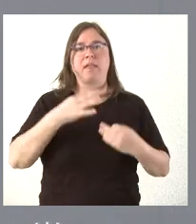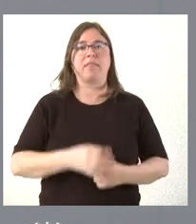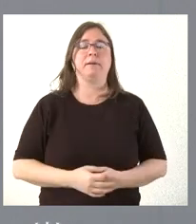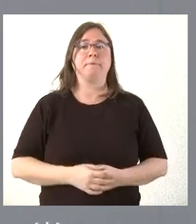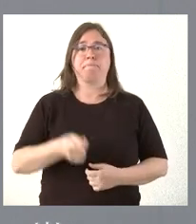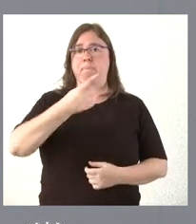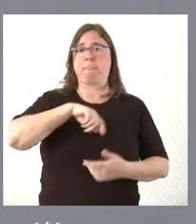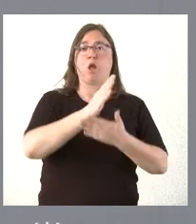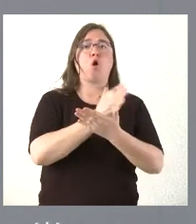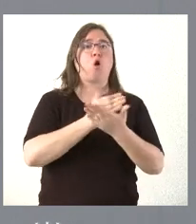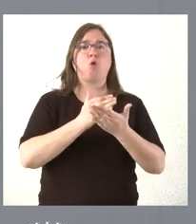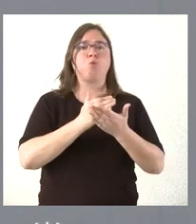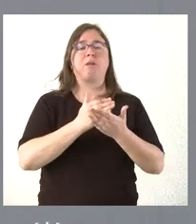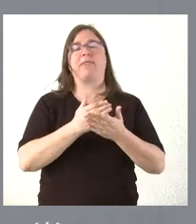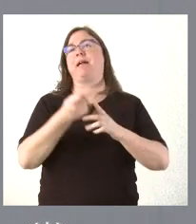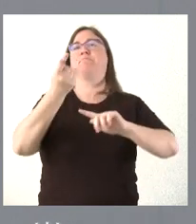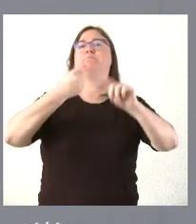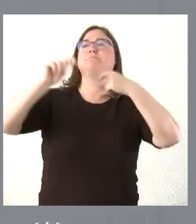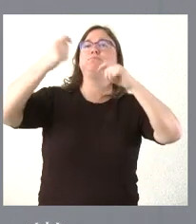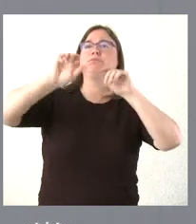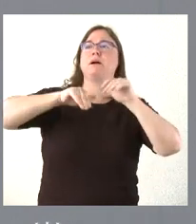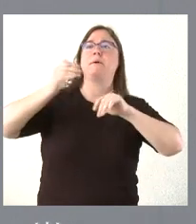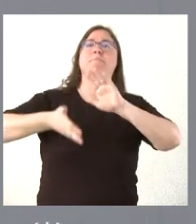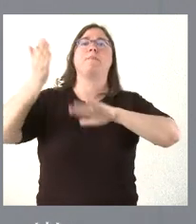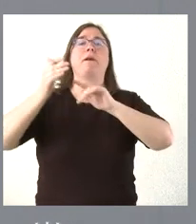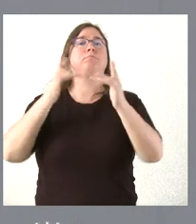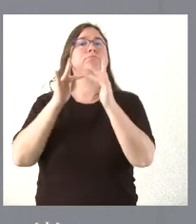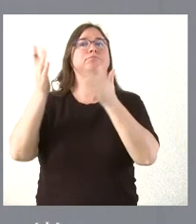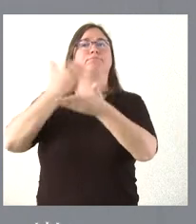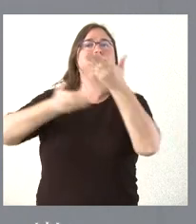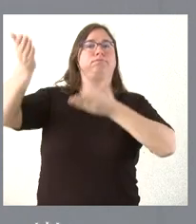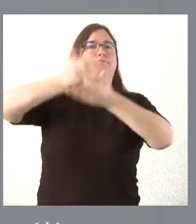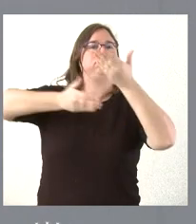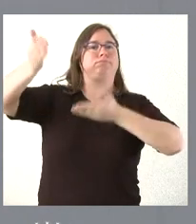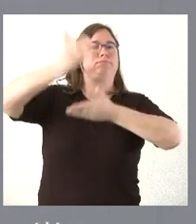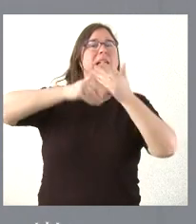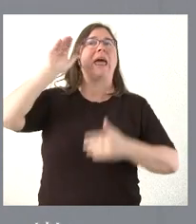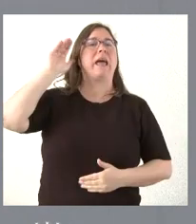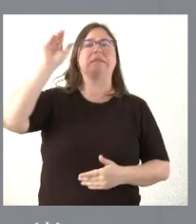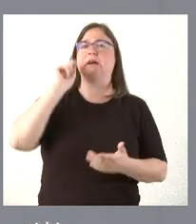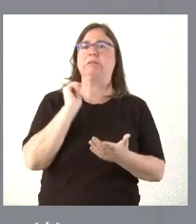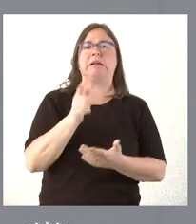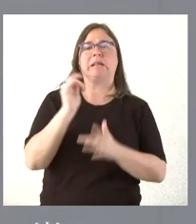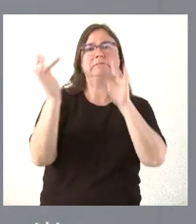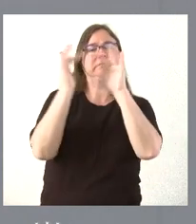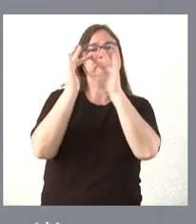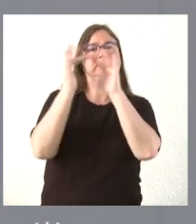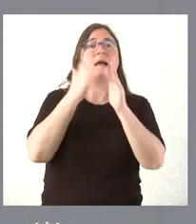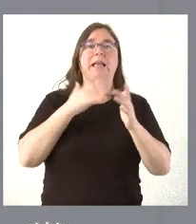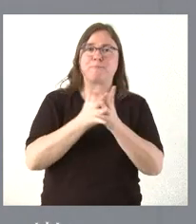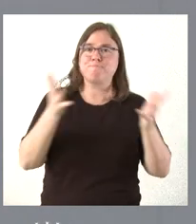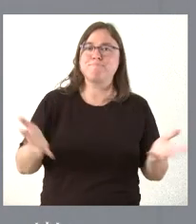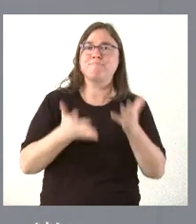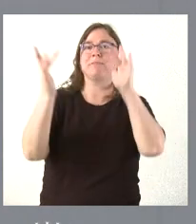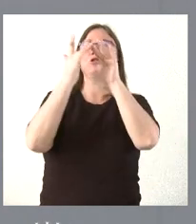nuestra es una comunidad que exporta más de lo que importa y, por tanto, nuestras relaciones comerciales con el exterior son muy fructíferas desde ese punto de vista. Las queremos seguir fomentando.